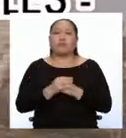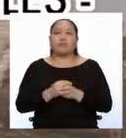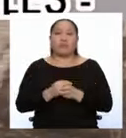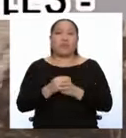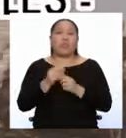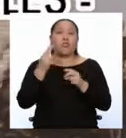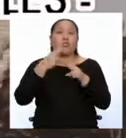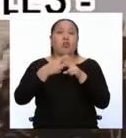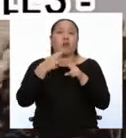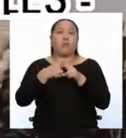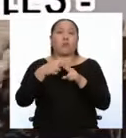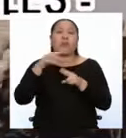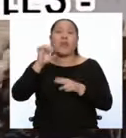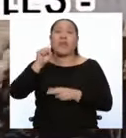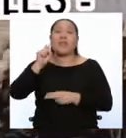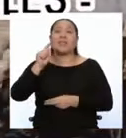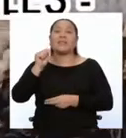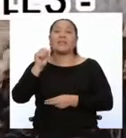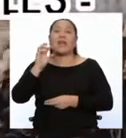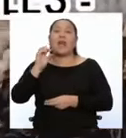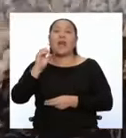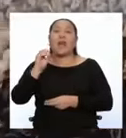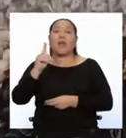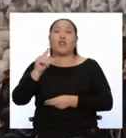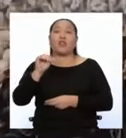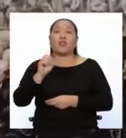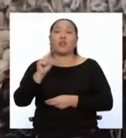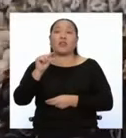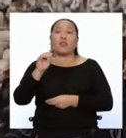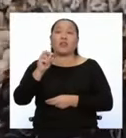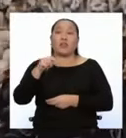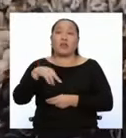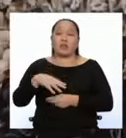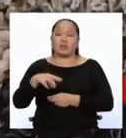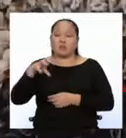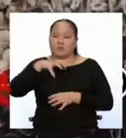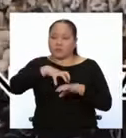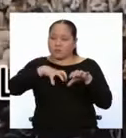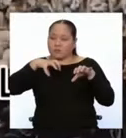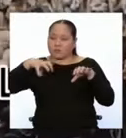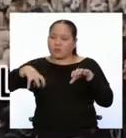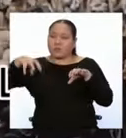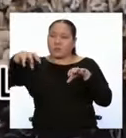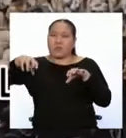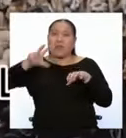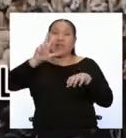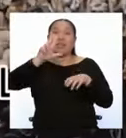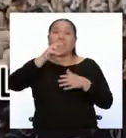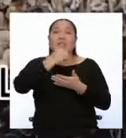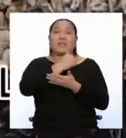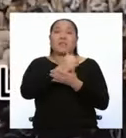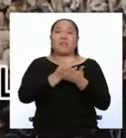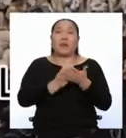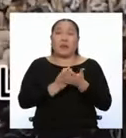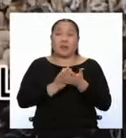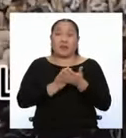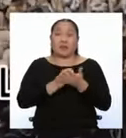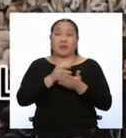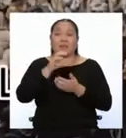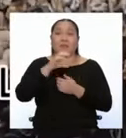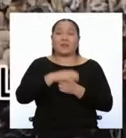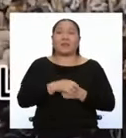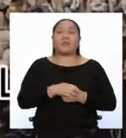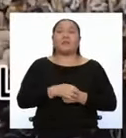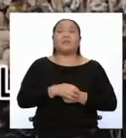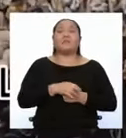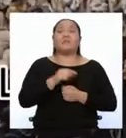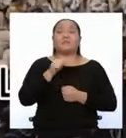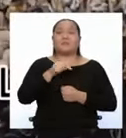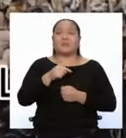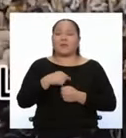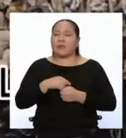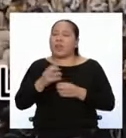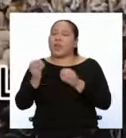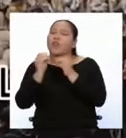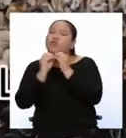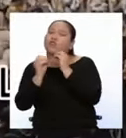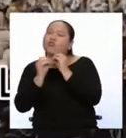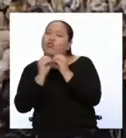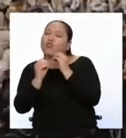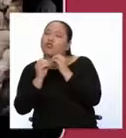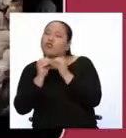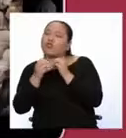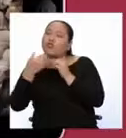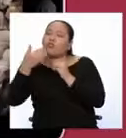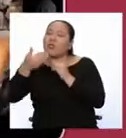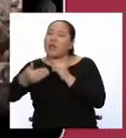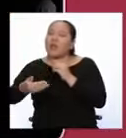Generales, donde acudieron los tres estamentos del antiguo régimen para tratar de solucionar el resentimiento que le tenía el pueblo a los otros